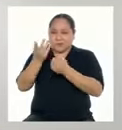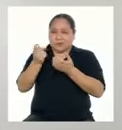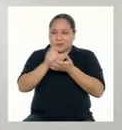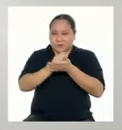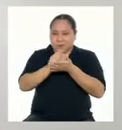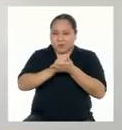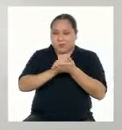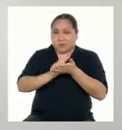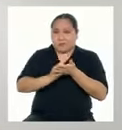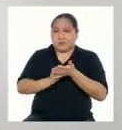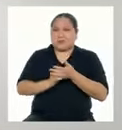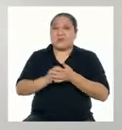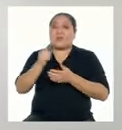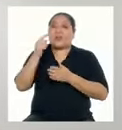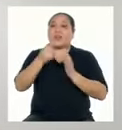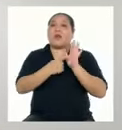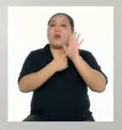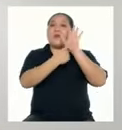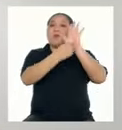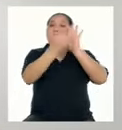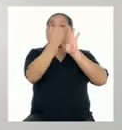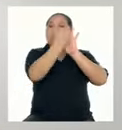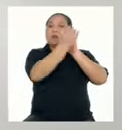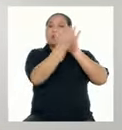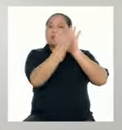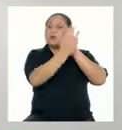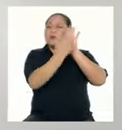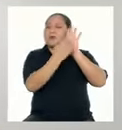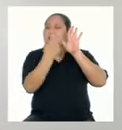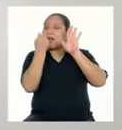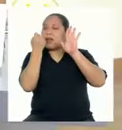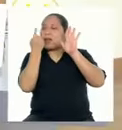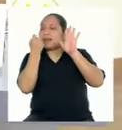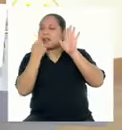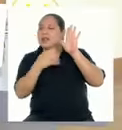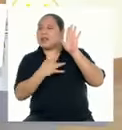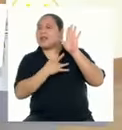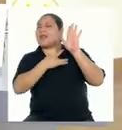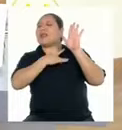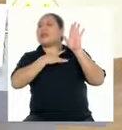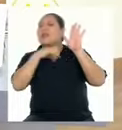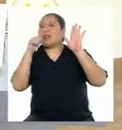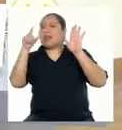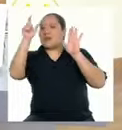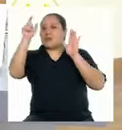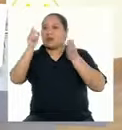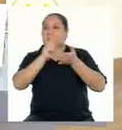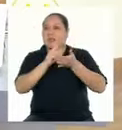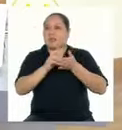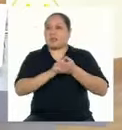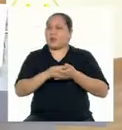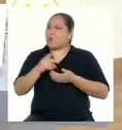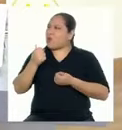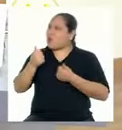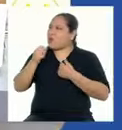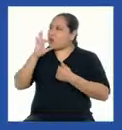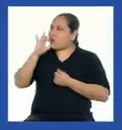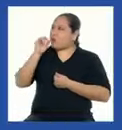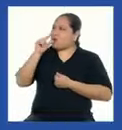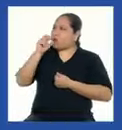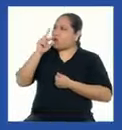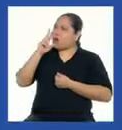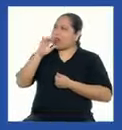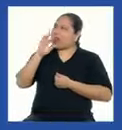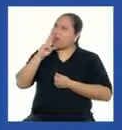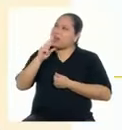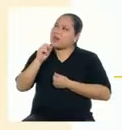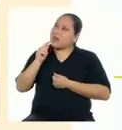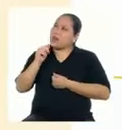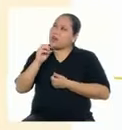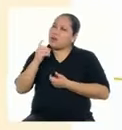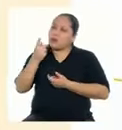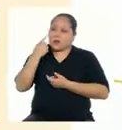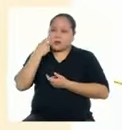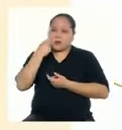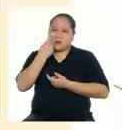significados Que deben ser interpretados por el lector Y cuáles son las figuras retóricas más comunes